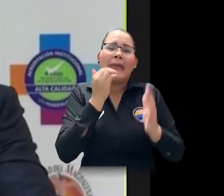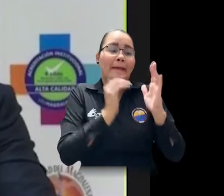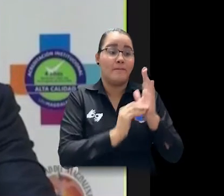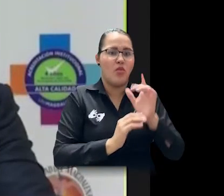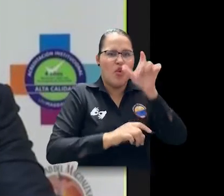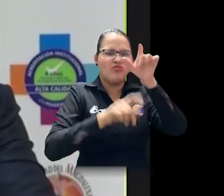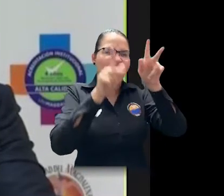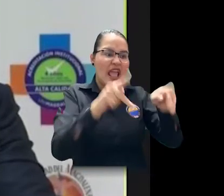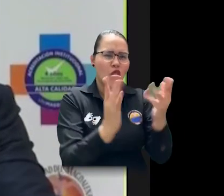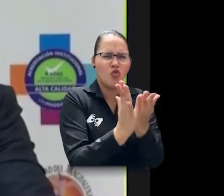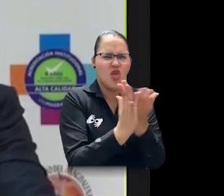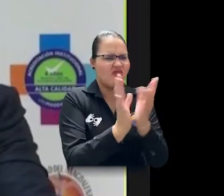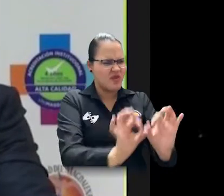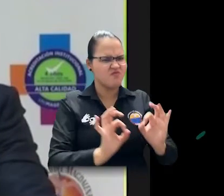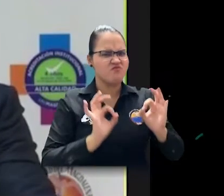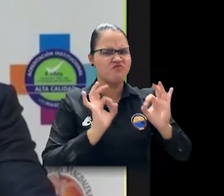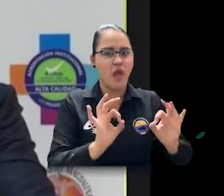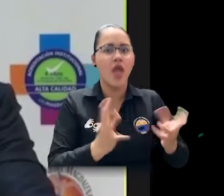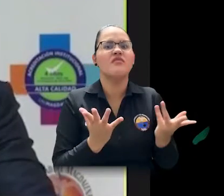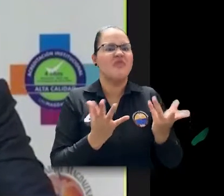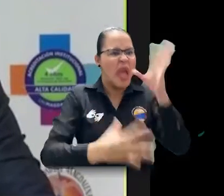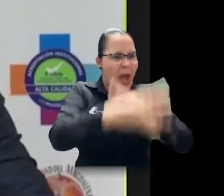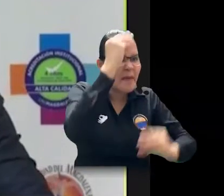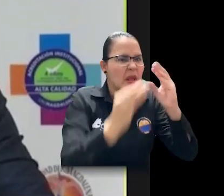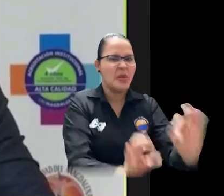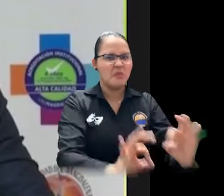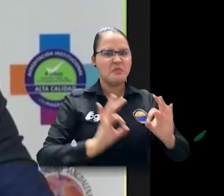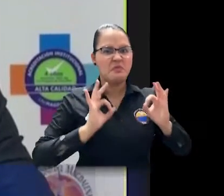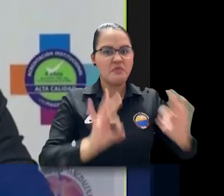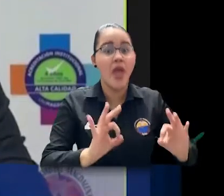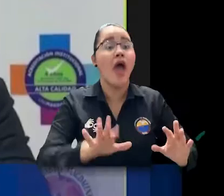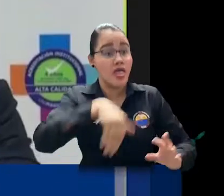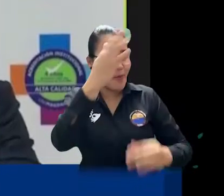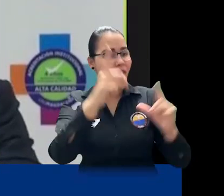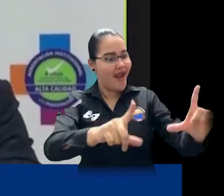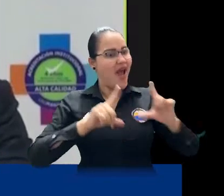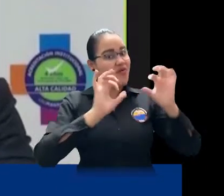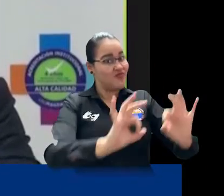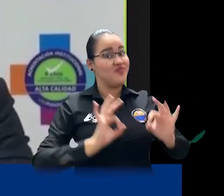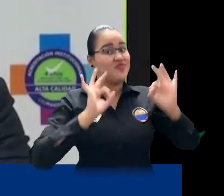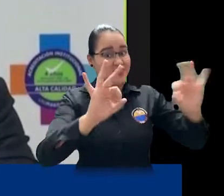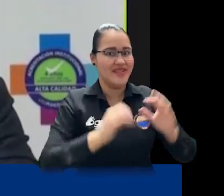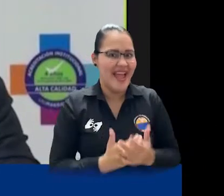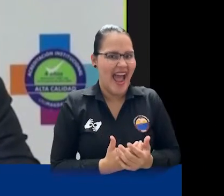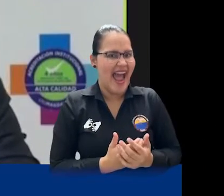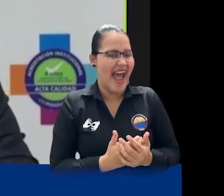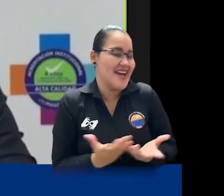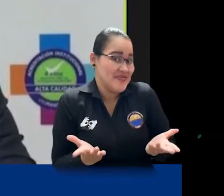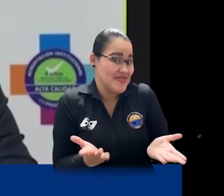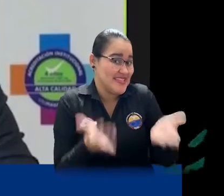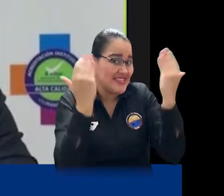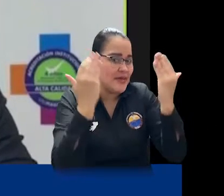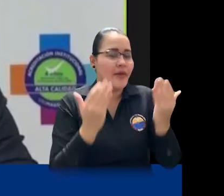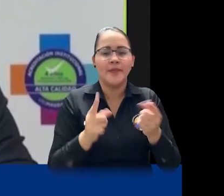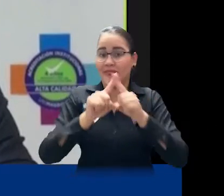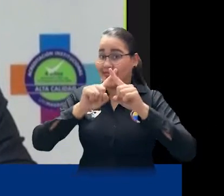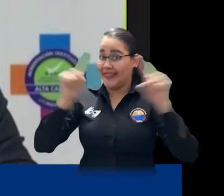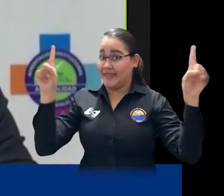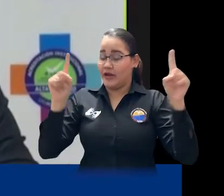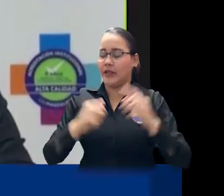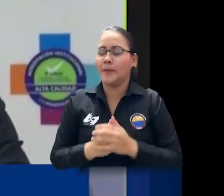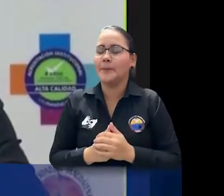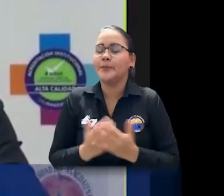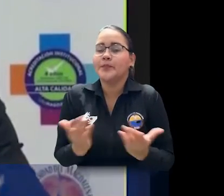mejores profesores del mundo y las mejores instalaciones del mundo, pues por supuesto que esa universidad tendrá a los egresados más emprendedores del mundo.